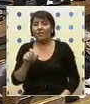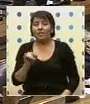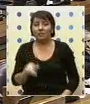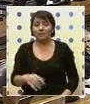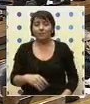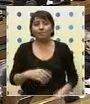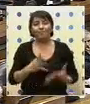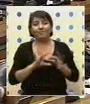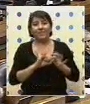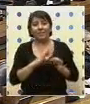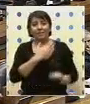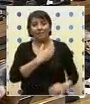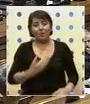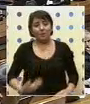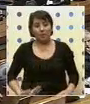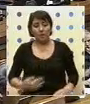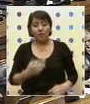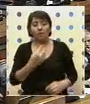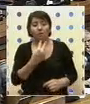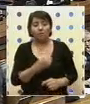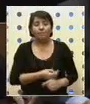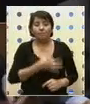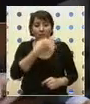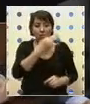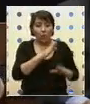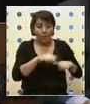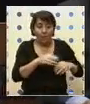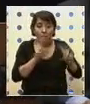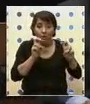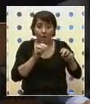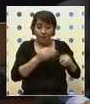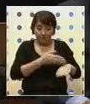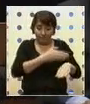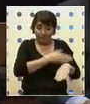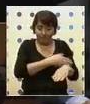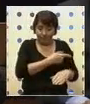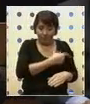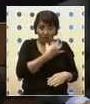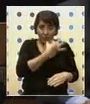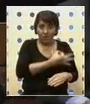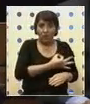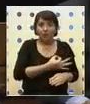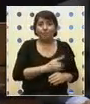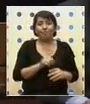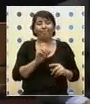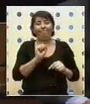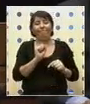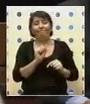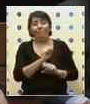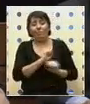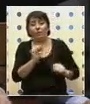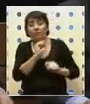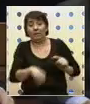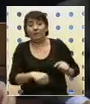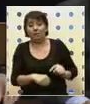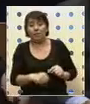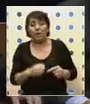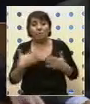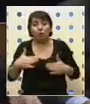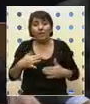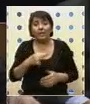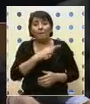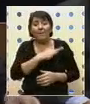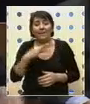Presidente. Siguiendo la línea de mi antecesor, es realmente inadmisible y sería importante que el Ministro y la